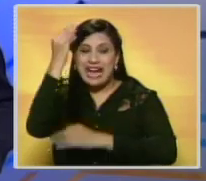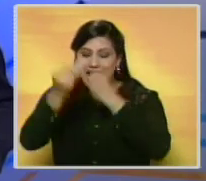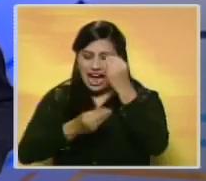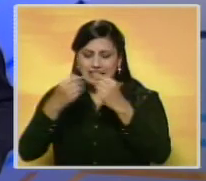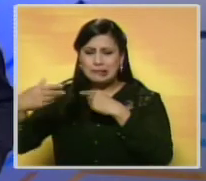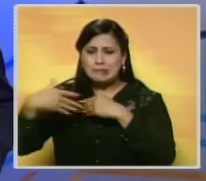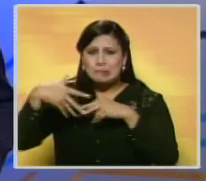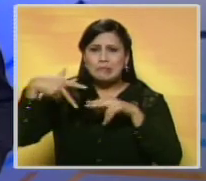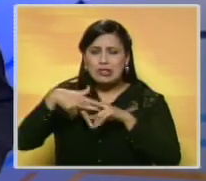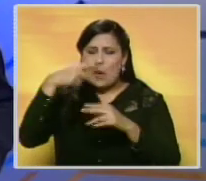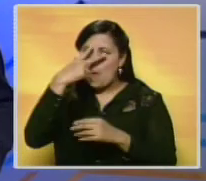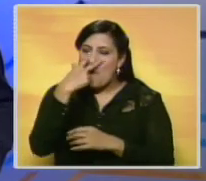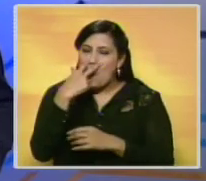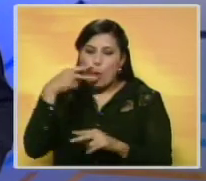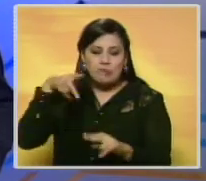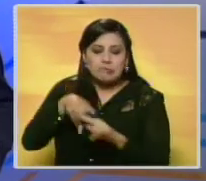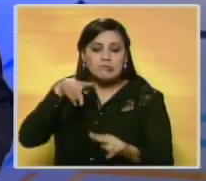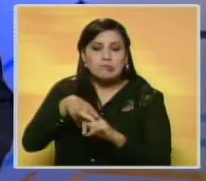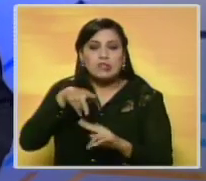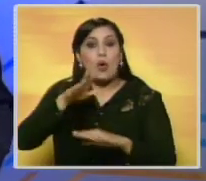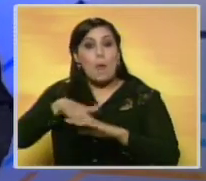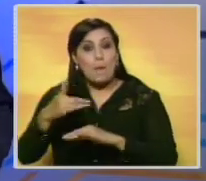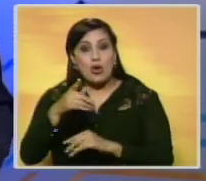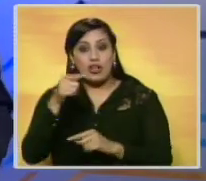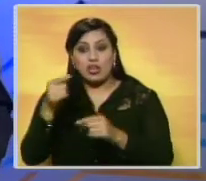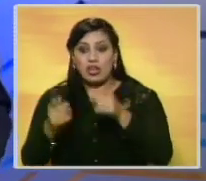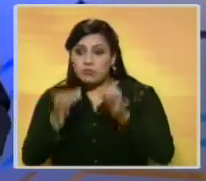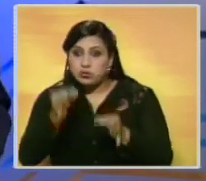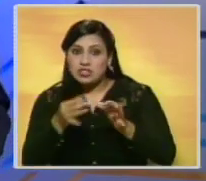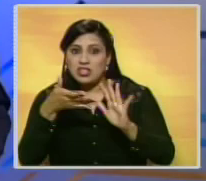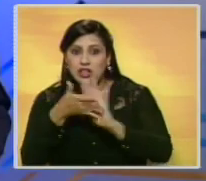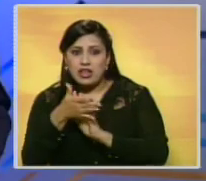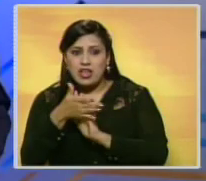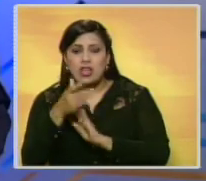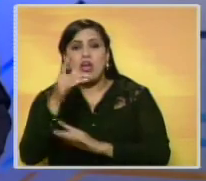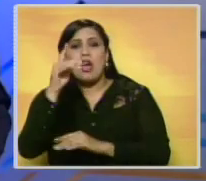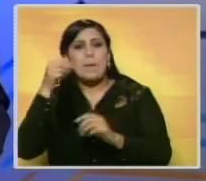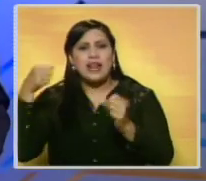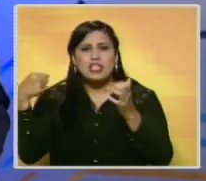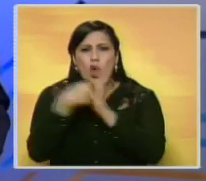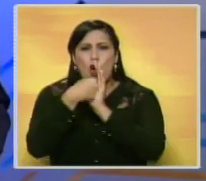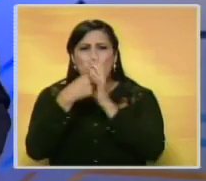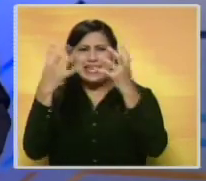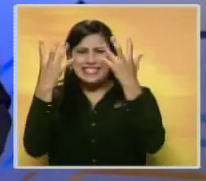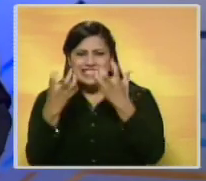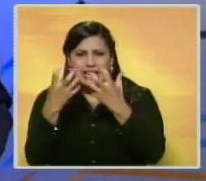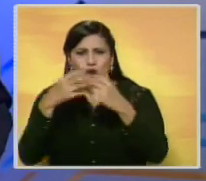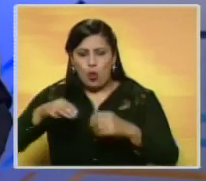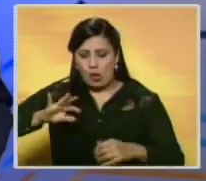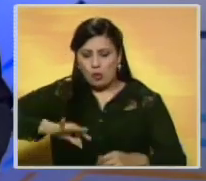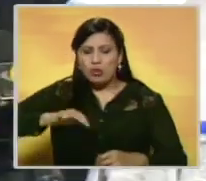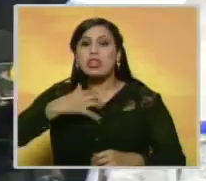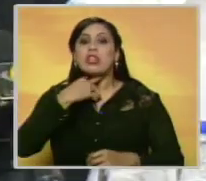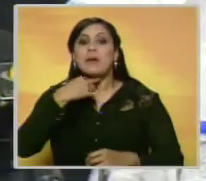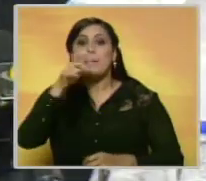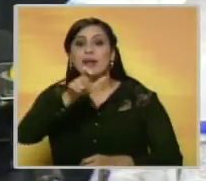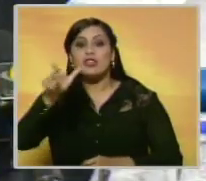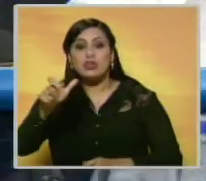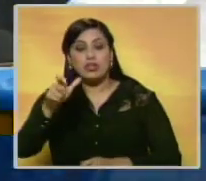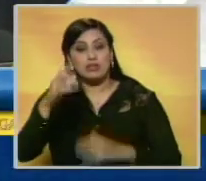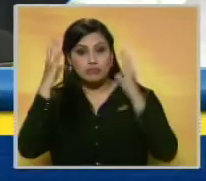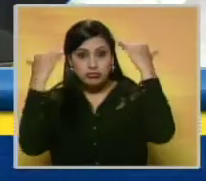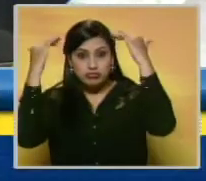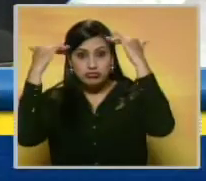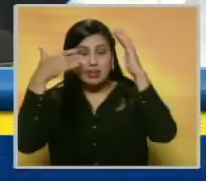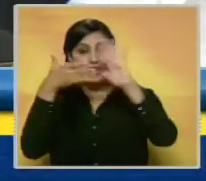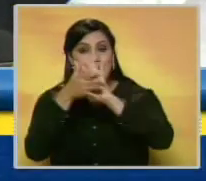siendo sometido a la pobreza obligada, pues a su juicio son víctimas de un golpe seco directo al bolsillo. Antonio Ledesma